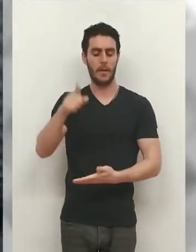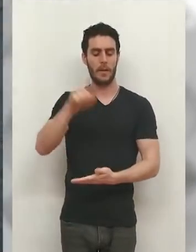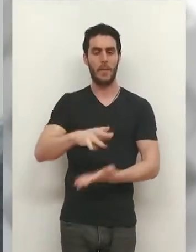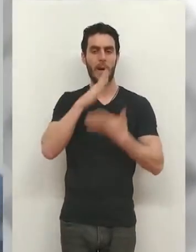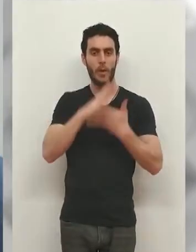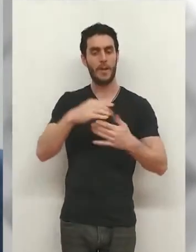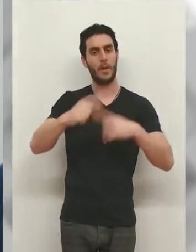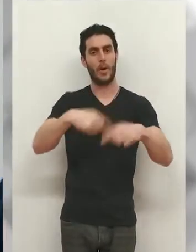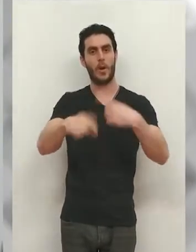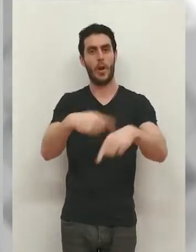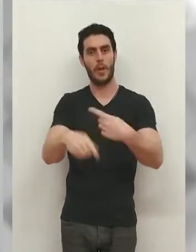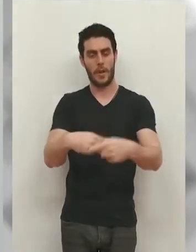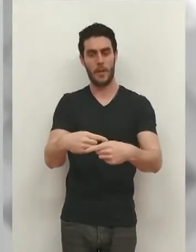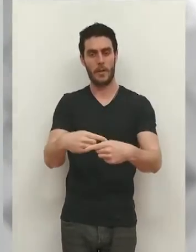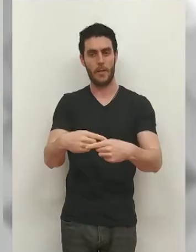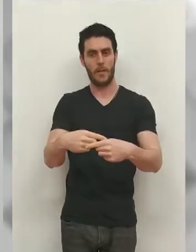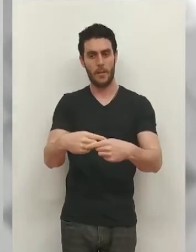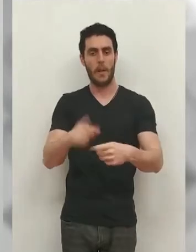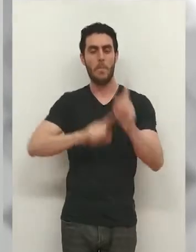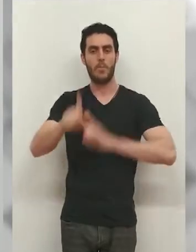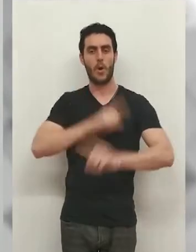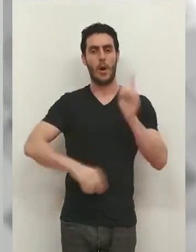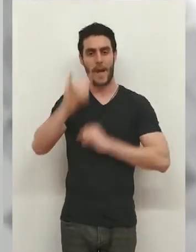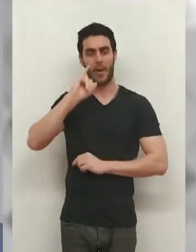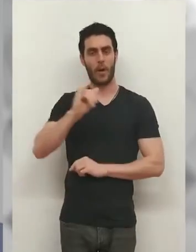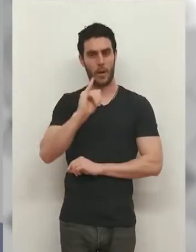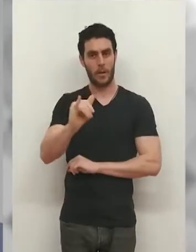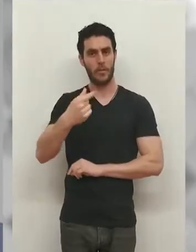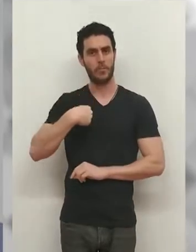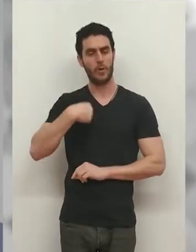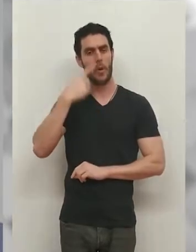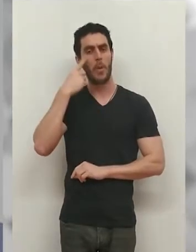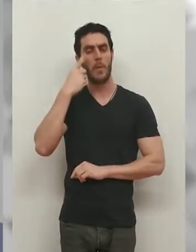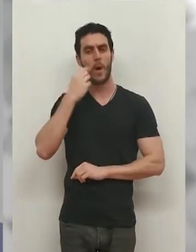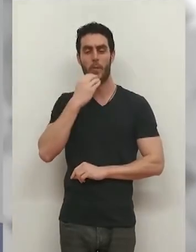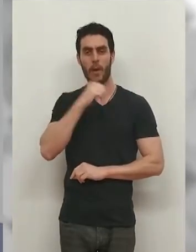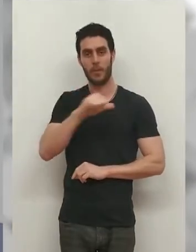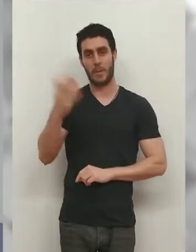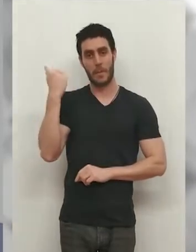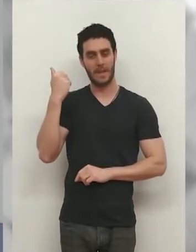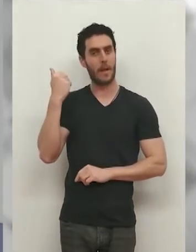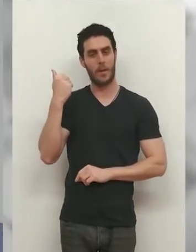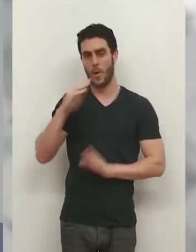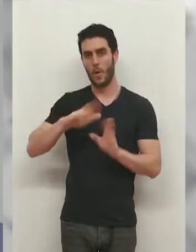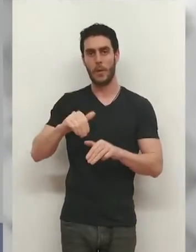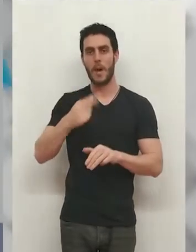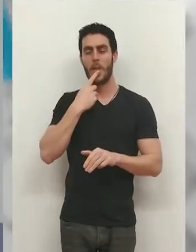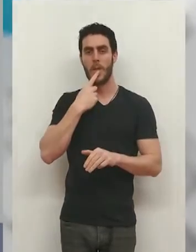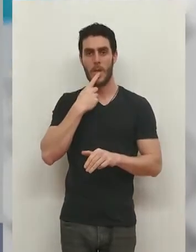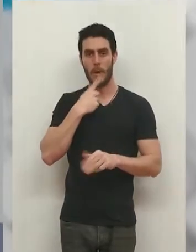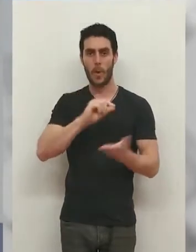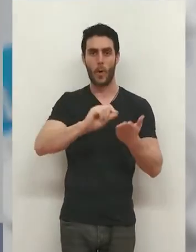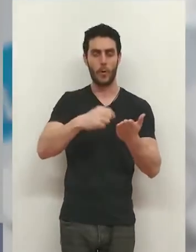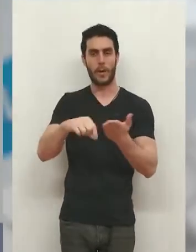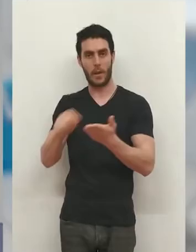que centran la actualidad del día a día en vez de resolver los problemas que tienen los riojanos. Y lo veo, por ejemplo, esta última semana. Veo cómo se habla